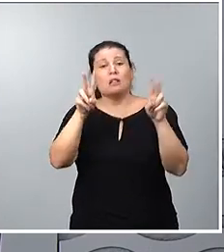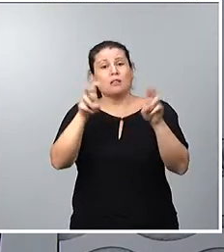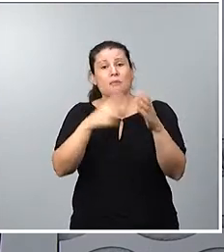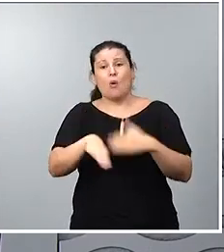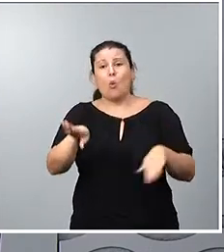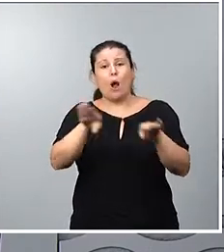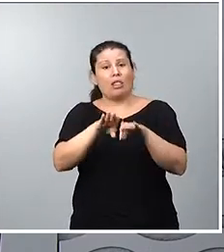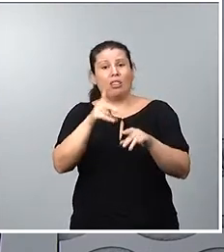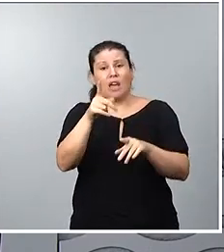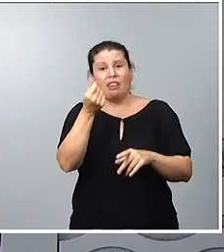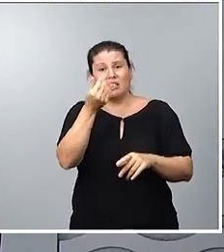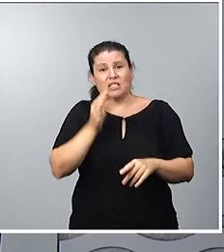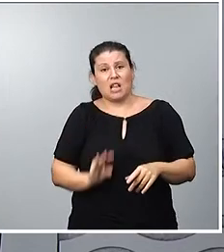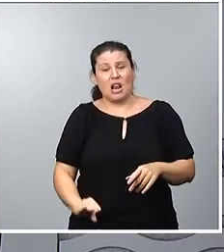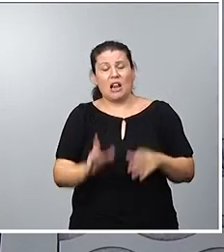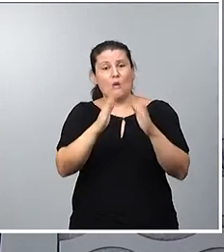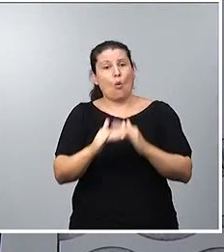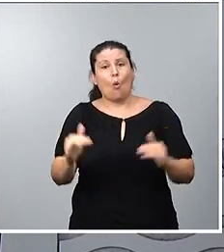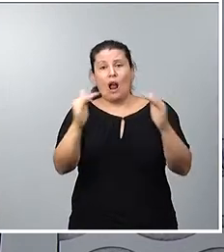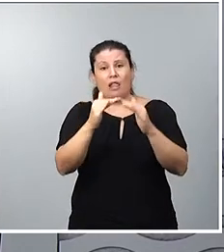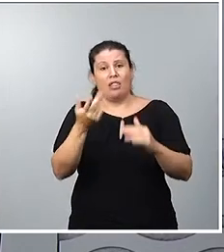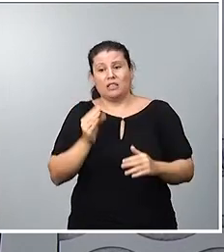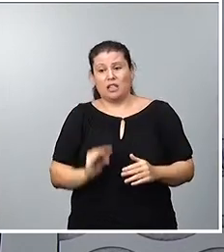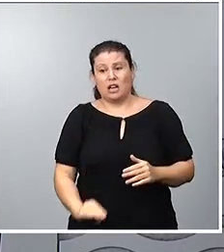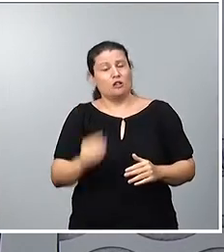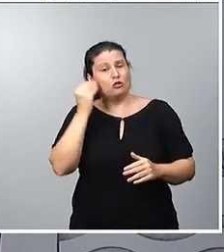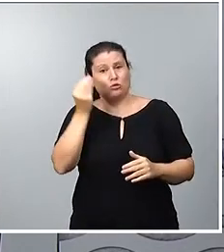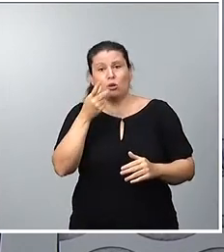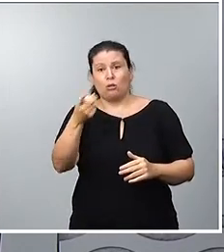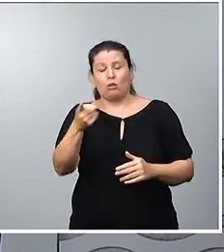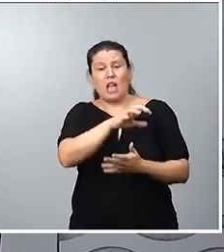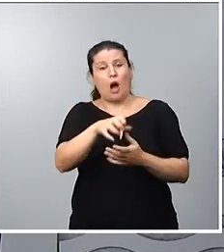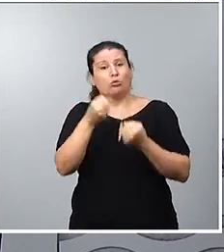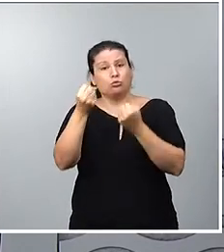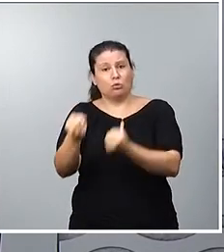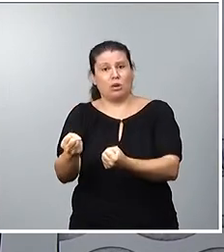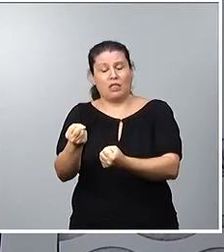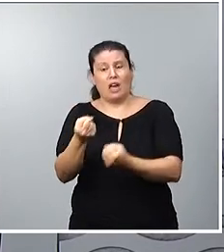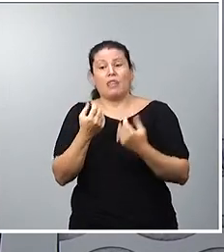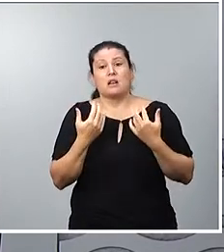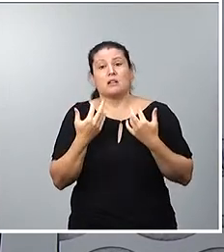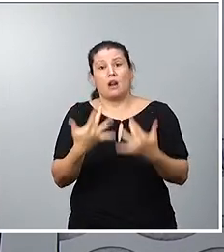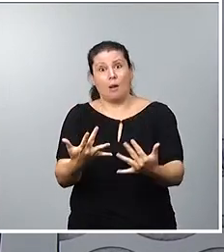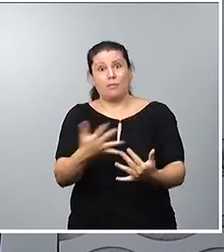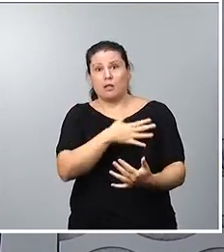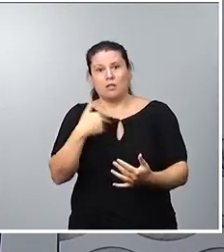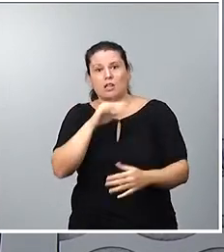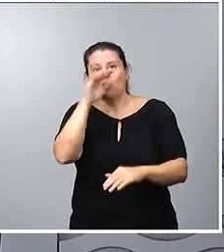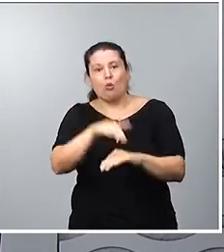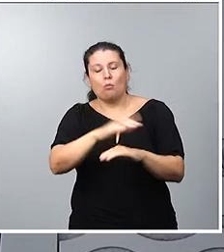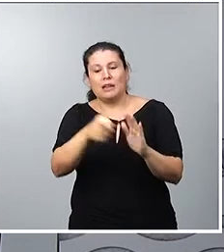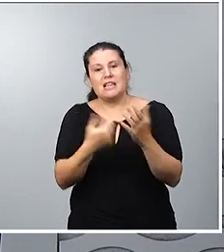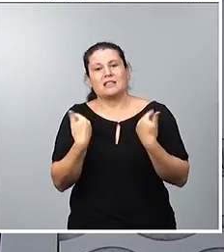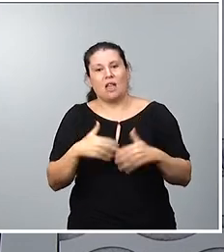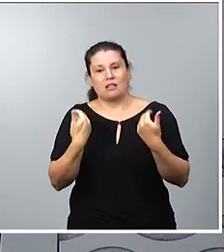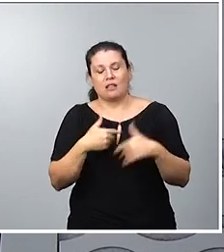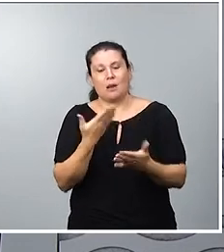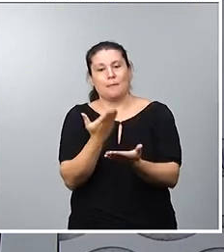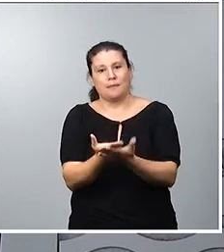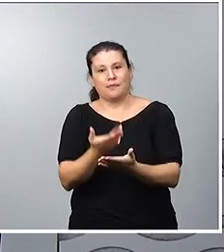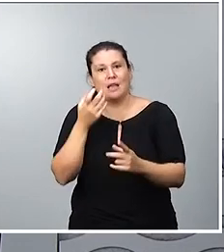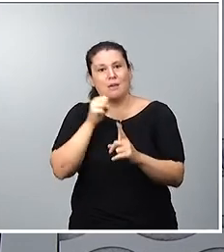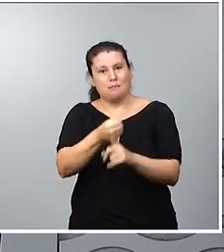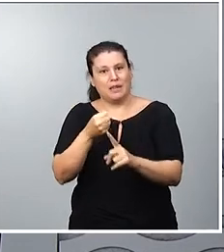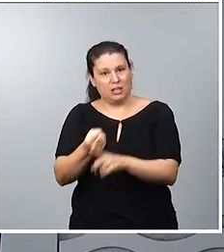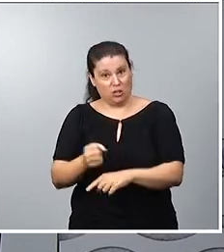convencido que la autoridad laboral actuará con contundencia y rapidez para estos temas. Me ha preguntado, si no